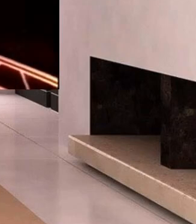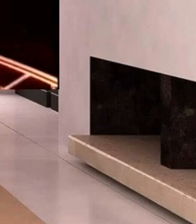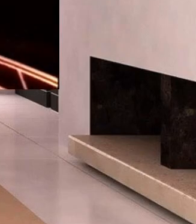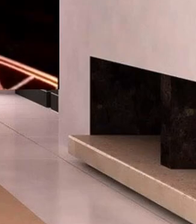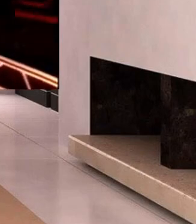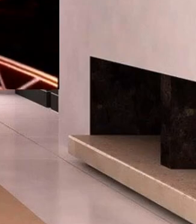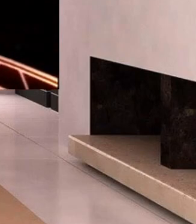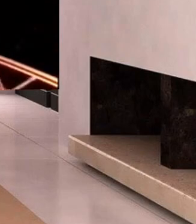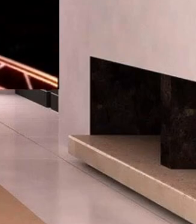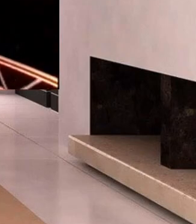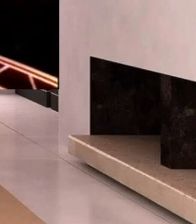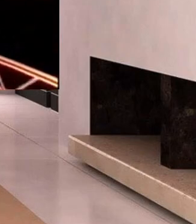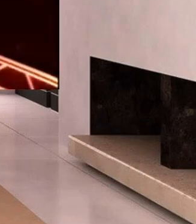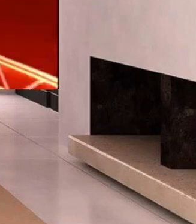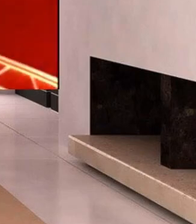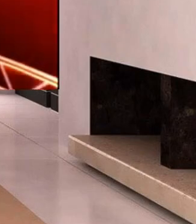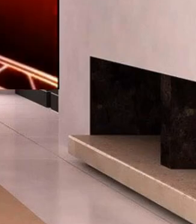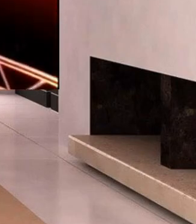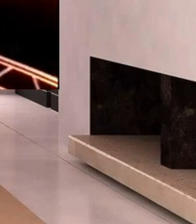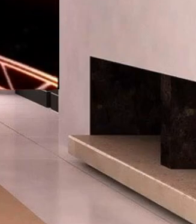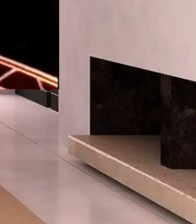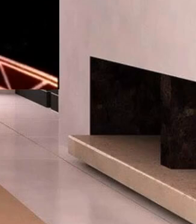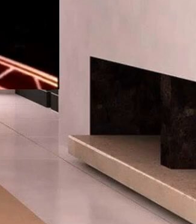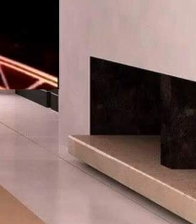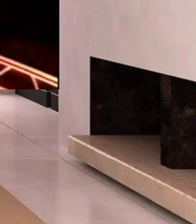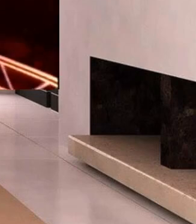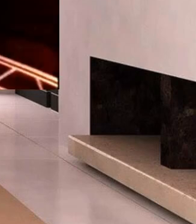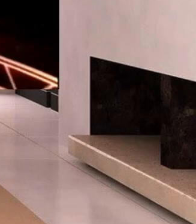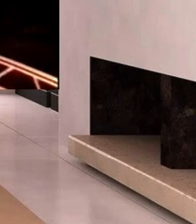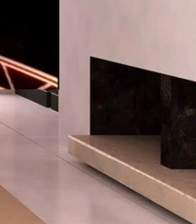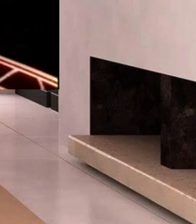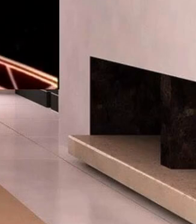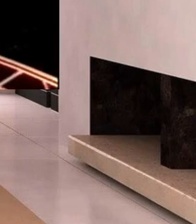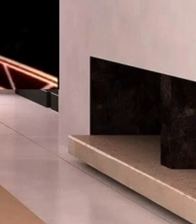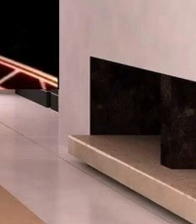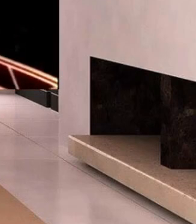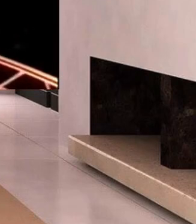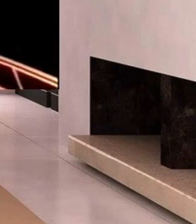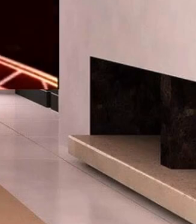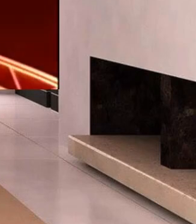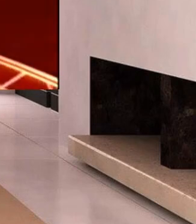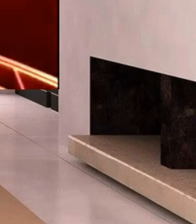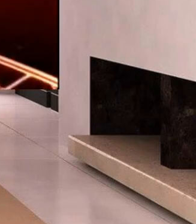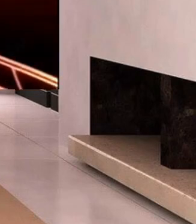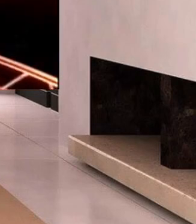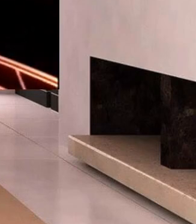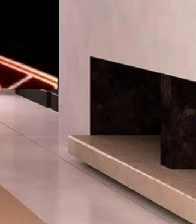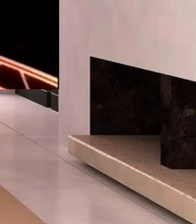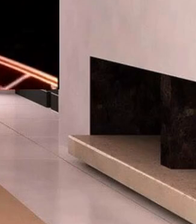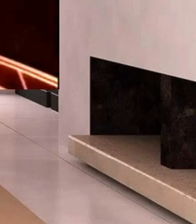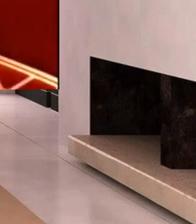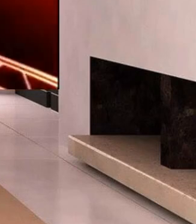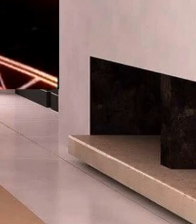Amigos y amigas, me da gusto estar nuevamente con ustedes. Vamos a ir al discurso que dio el presidente López Obrador este 16 de septiembre,